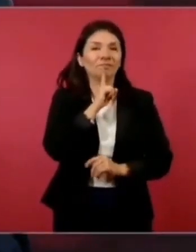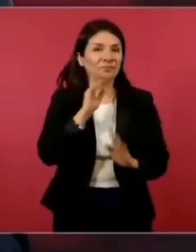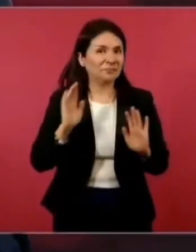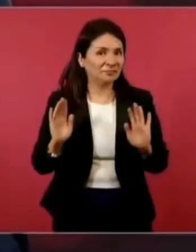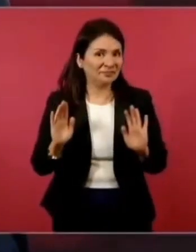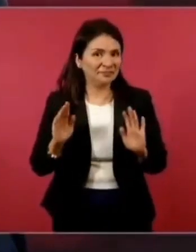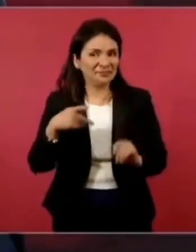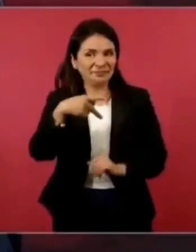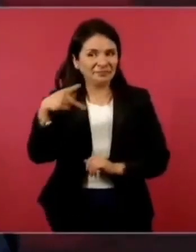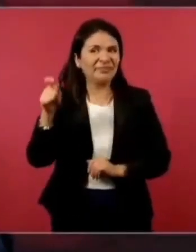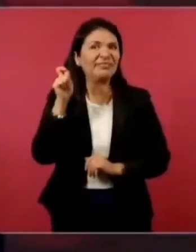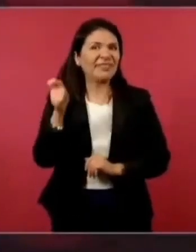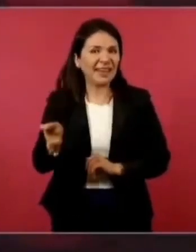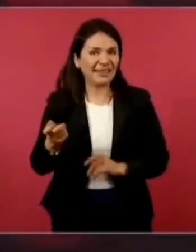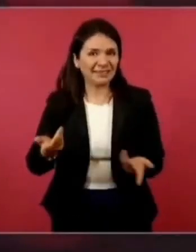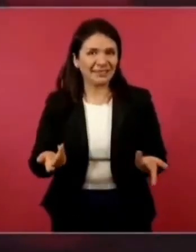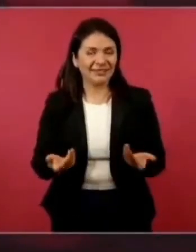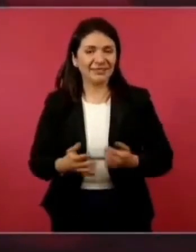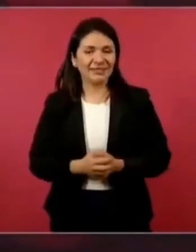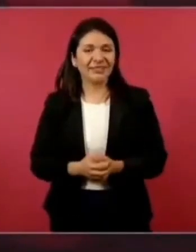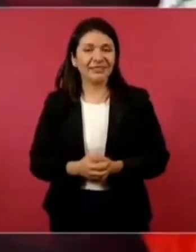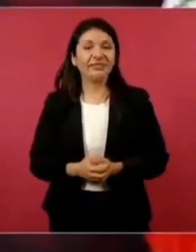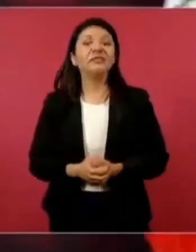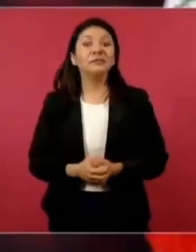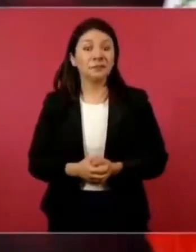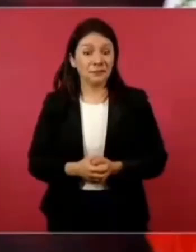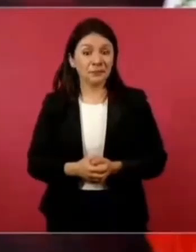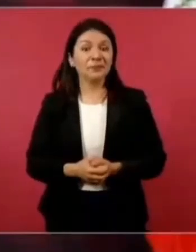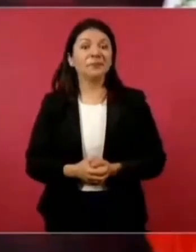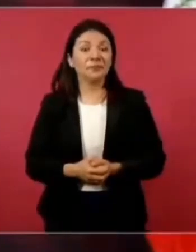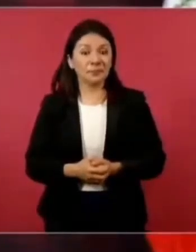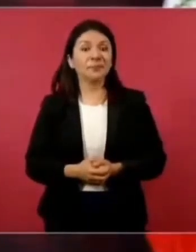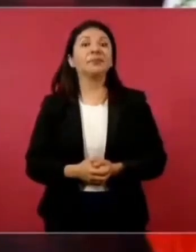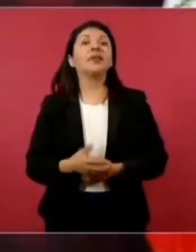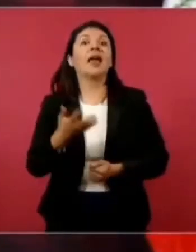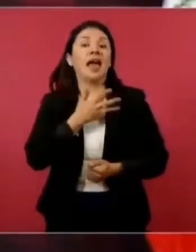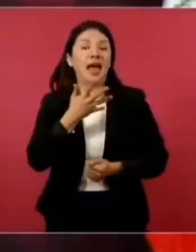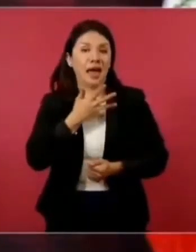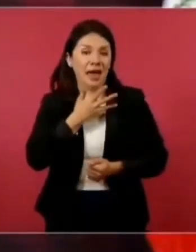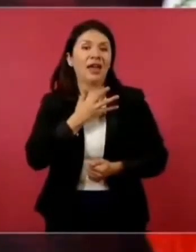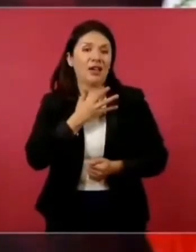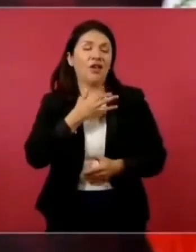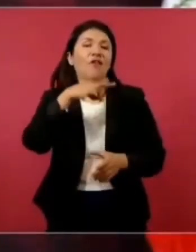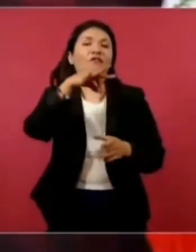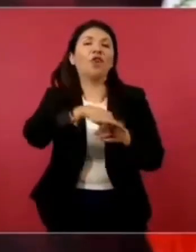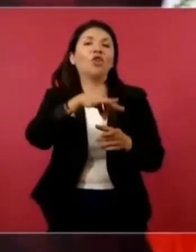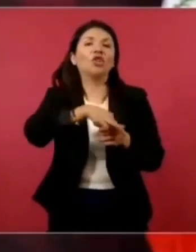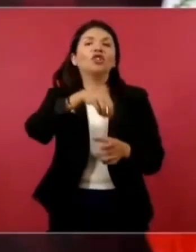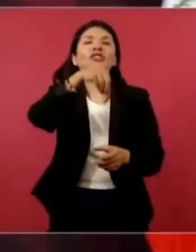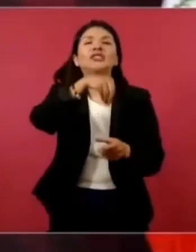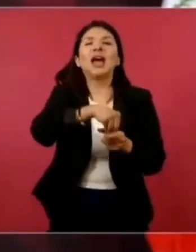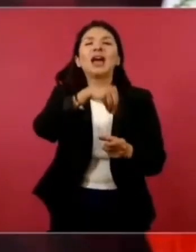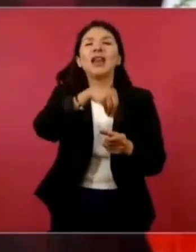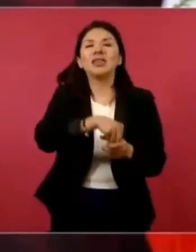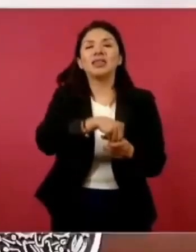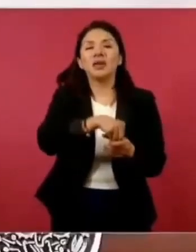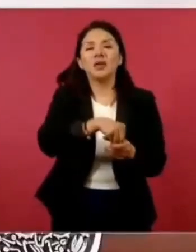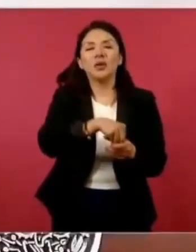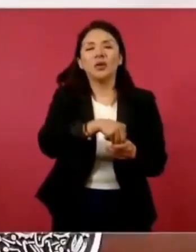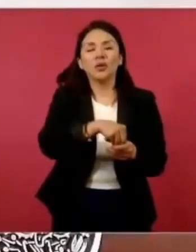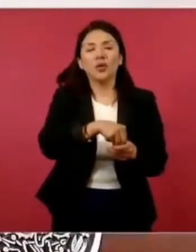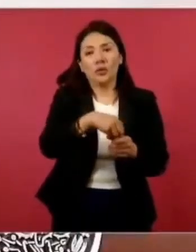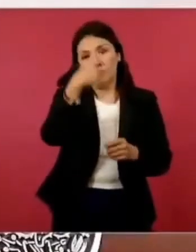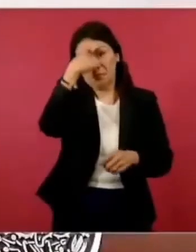Y sí, hubo voto oculto a favor